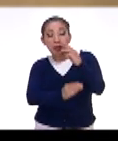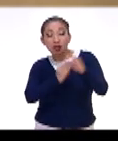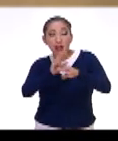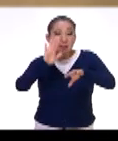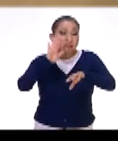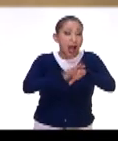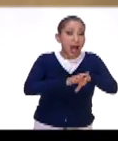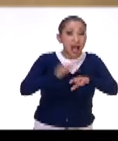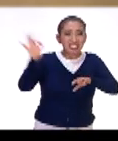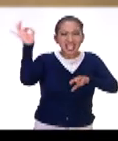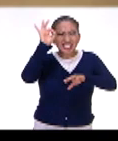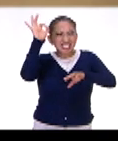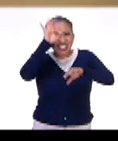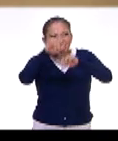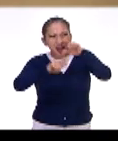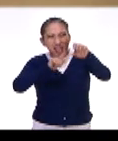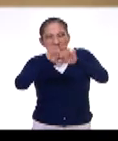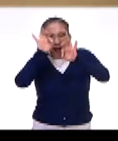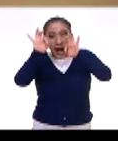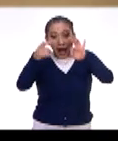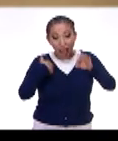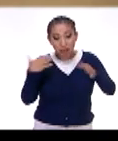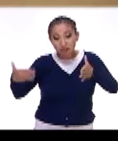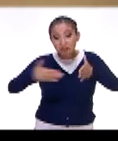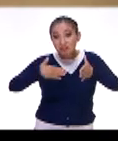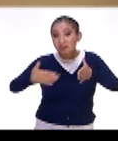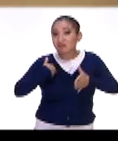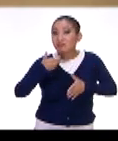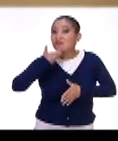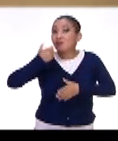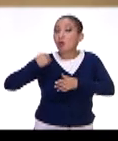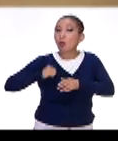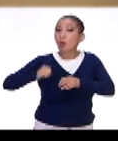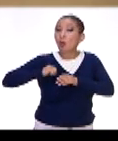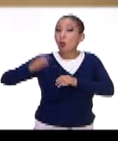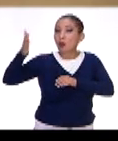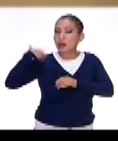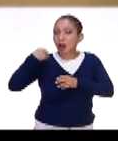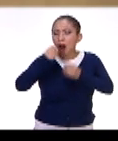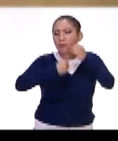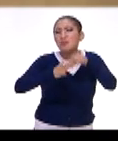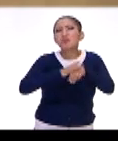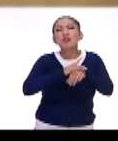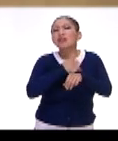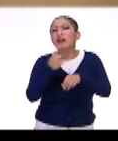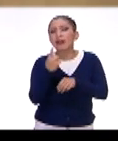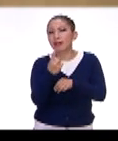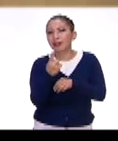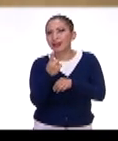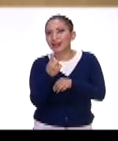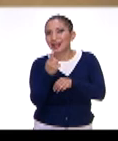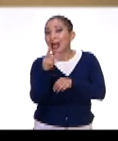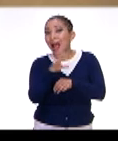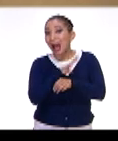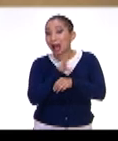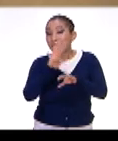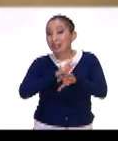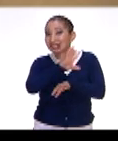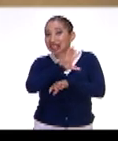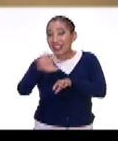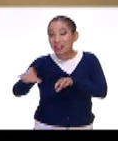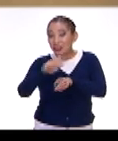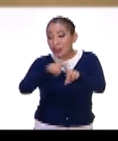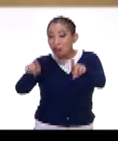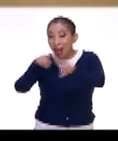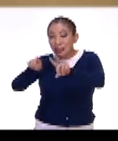que más insectos tiene incorporados a su cocina tradicional. ¿Qué comemos y por qué? Existen más de 500